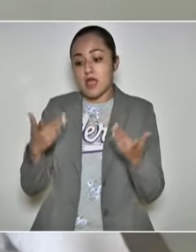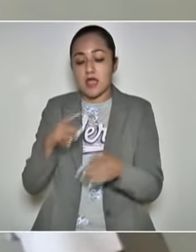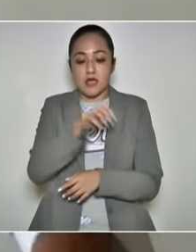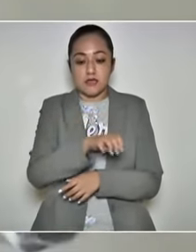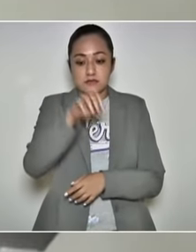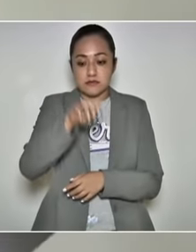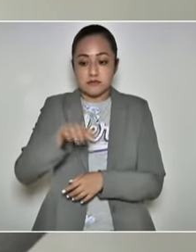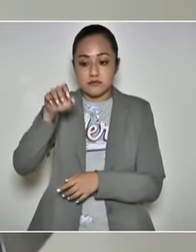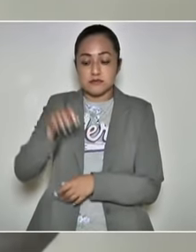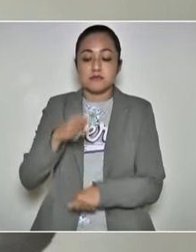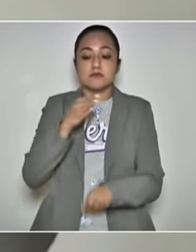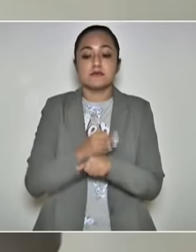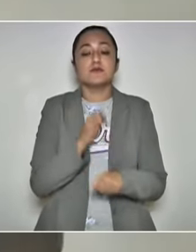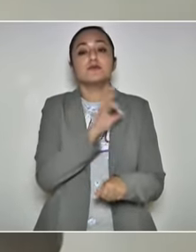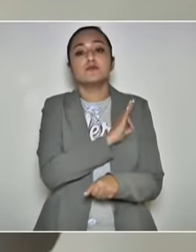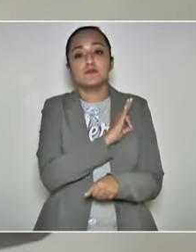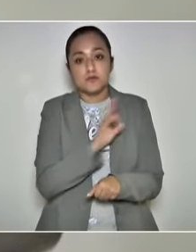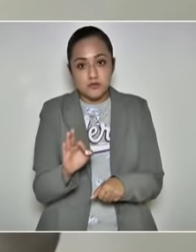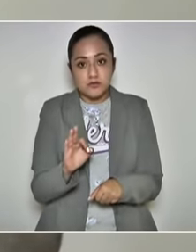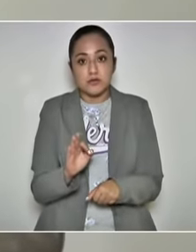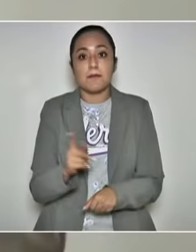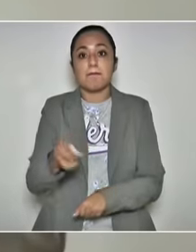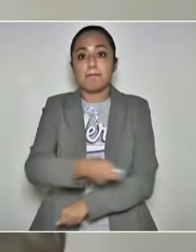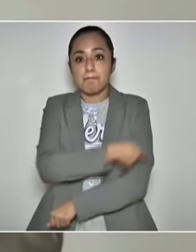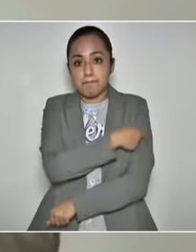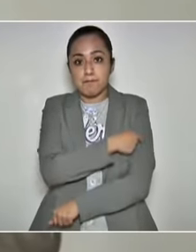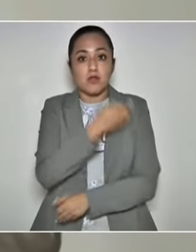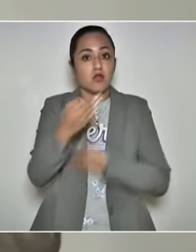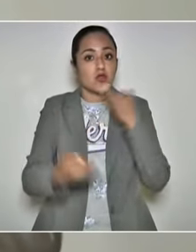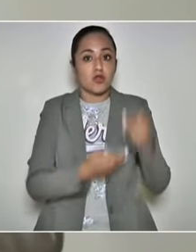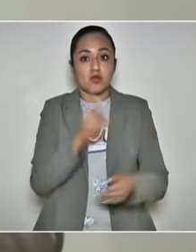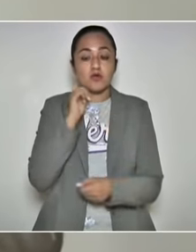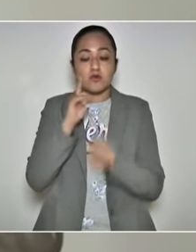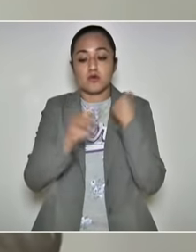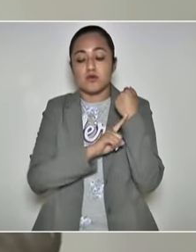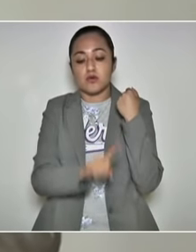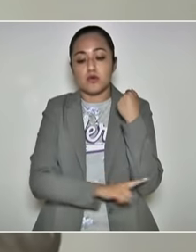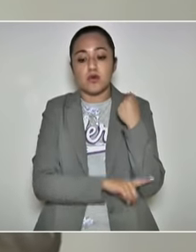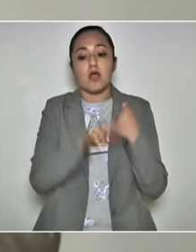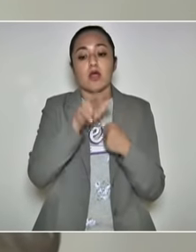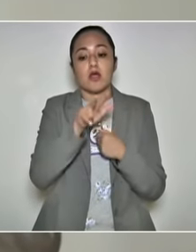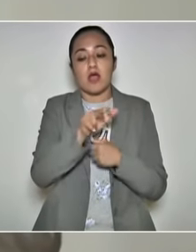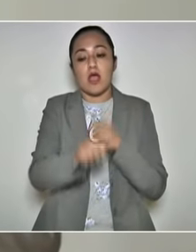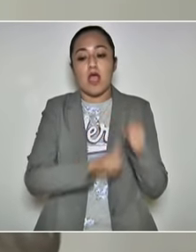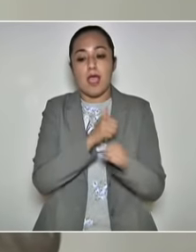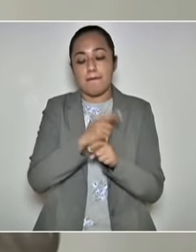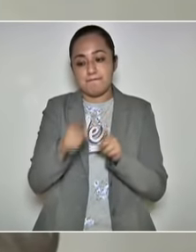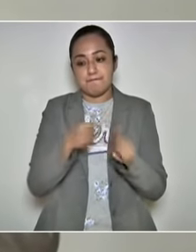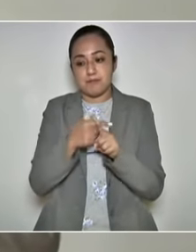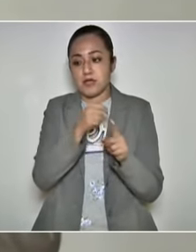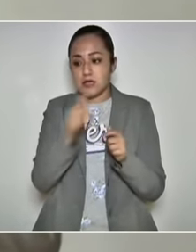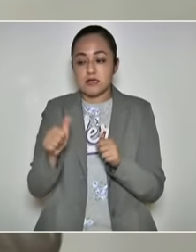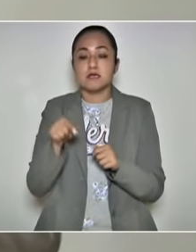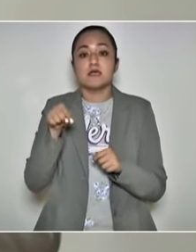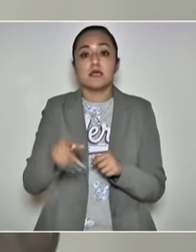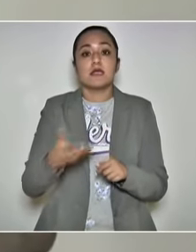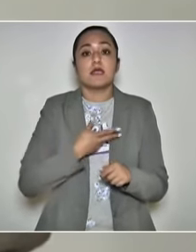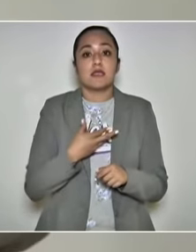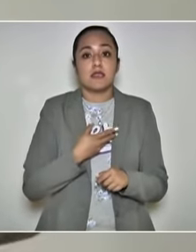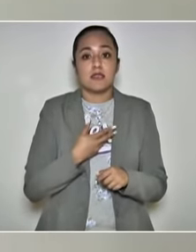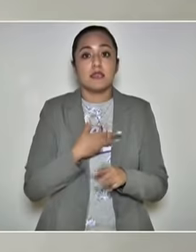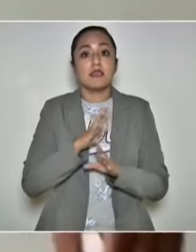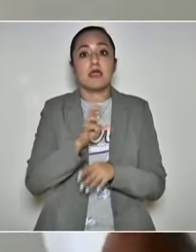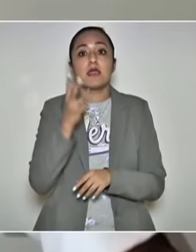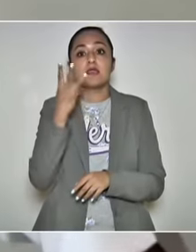edad, se podrán vacunar todas las embarazadas de 18 años y más que ya tengan